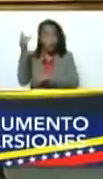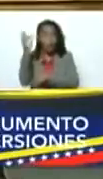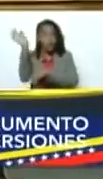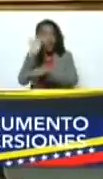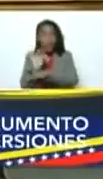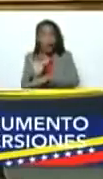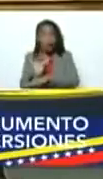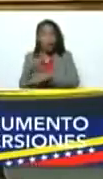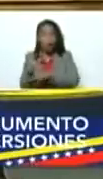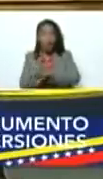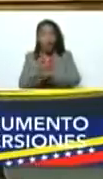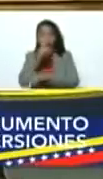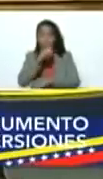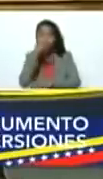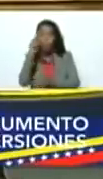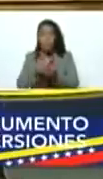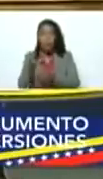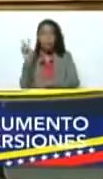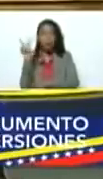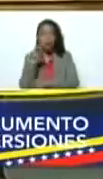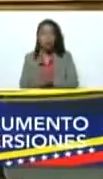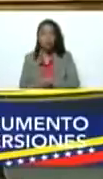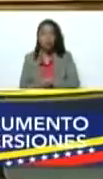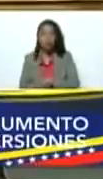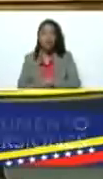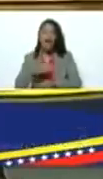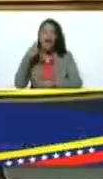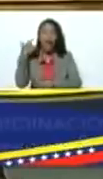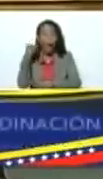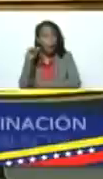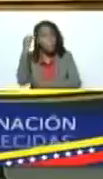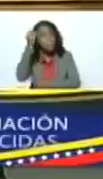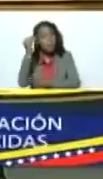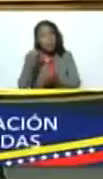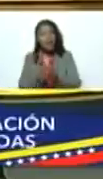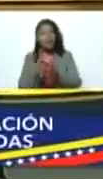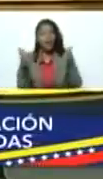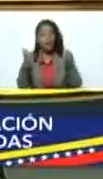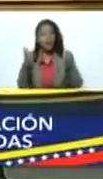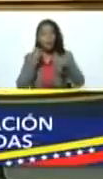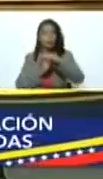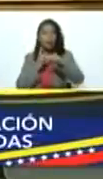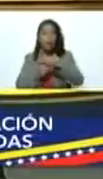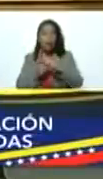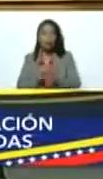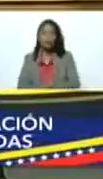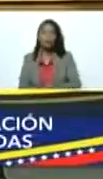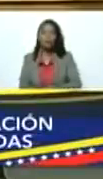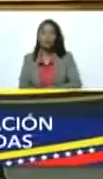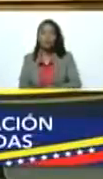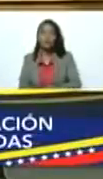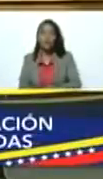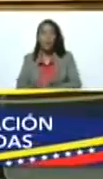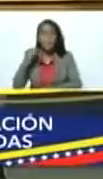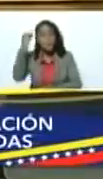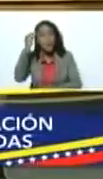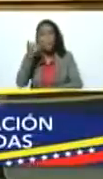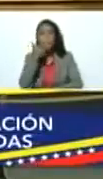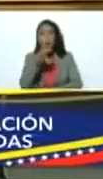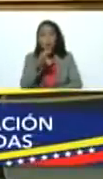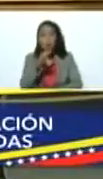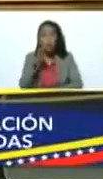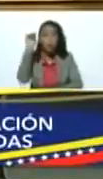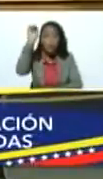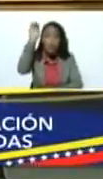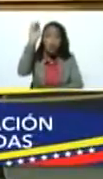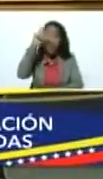Federal de Gobierno del año 2022. Y hay que pensar en grande. Pensar por los próximos años.